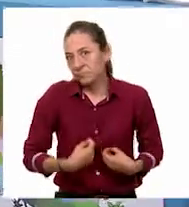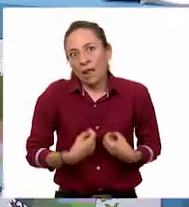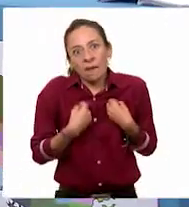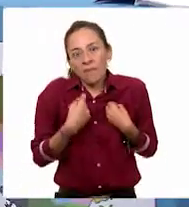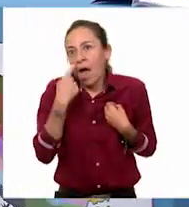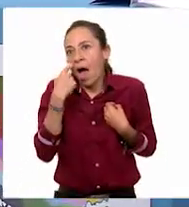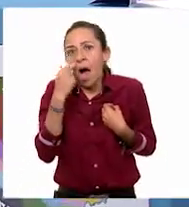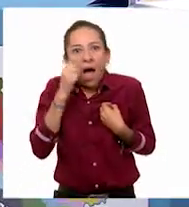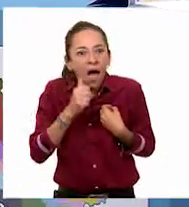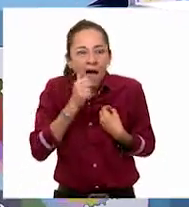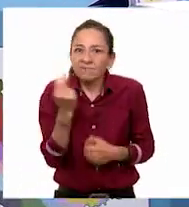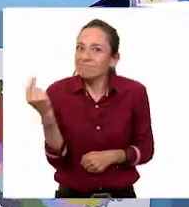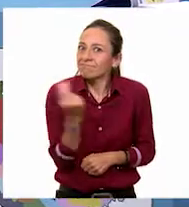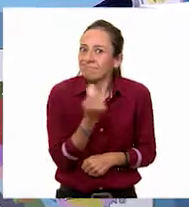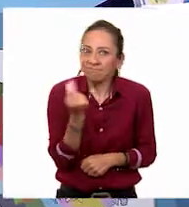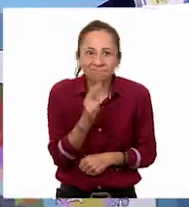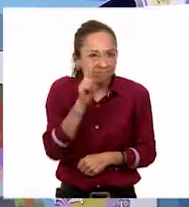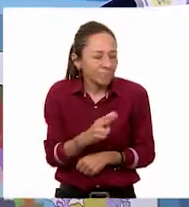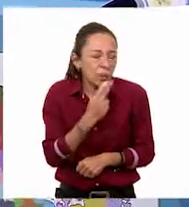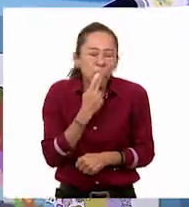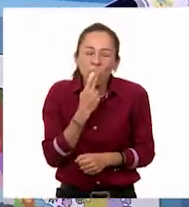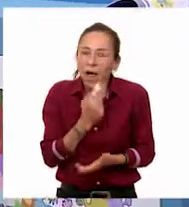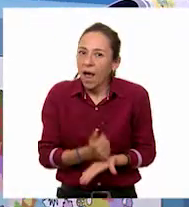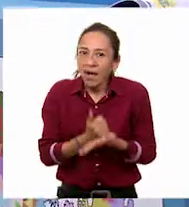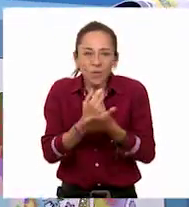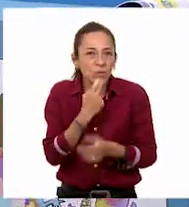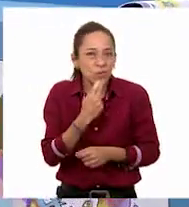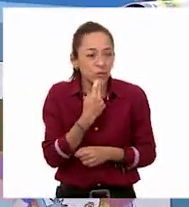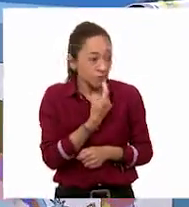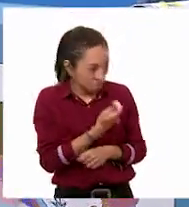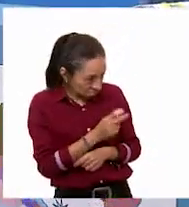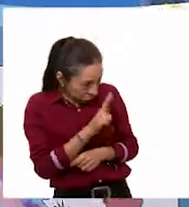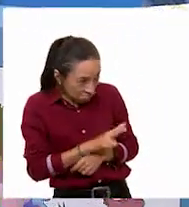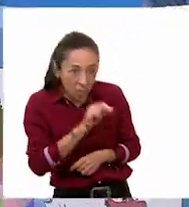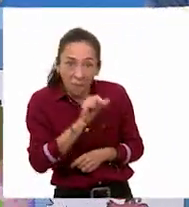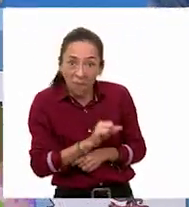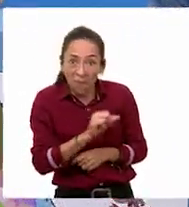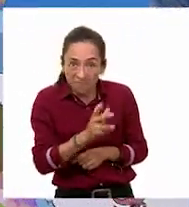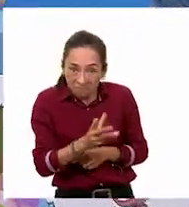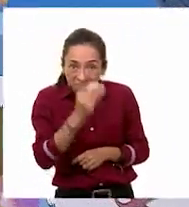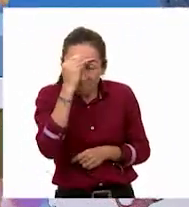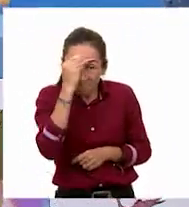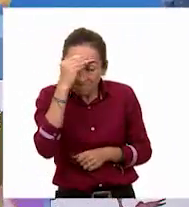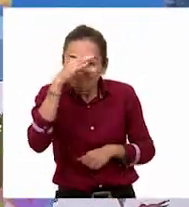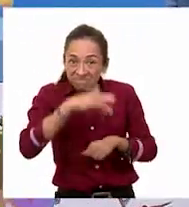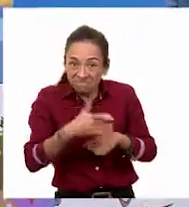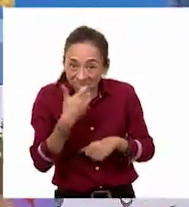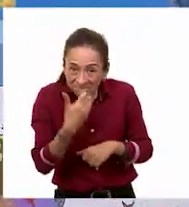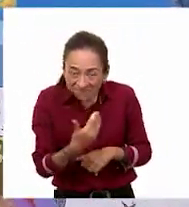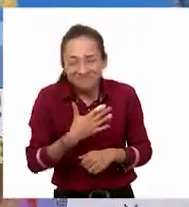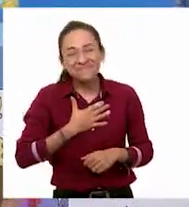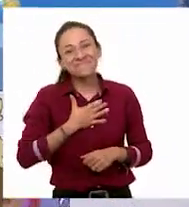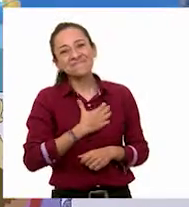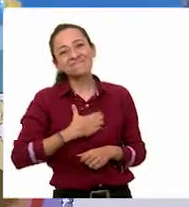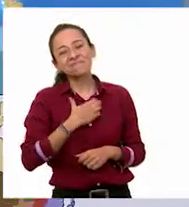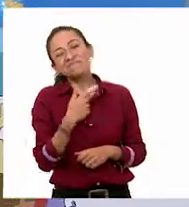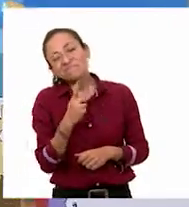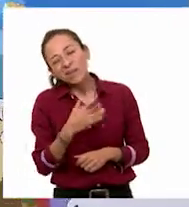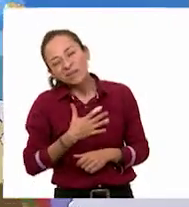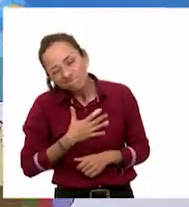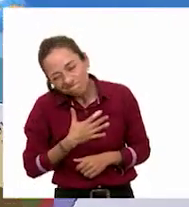escucharlos saber que han tenido una experiencia con lo que revisamos el día de hoy, pero me temo que llegamos al final de la clase.